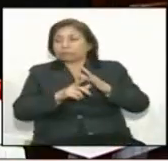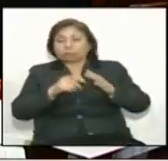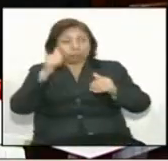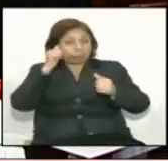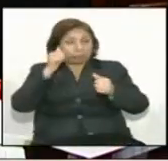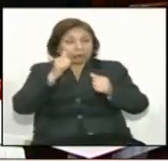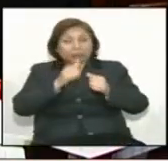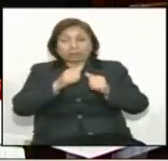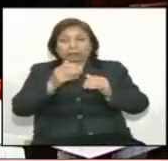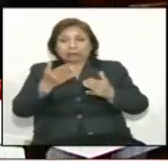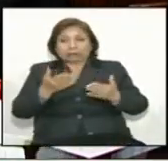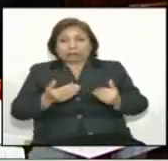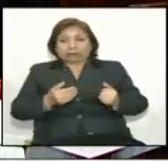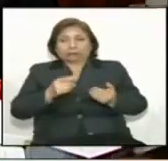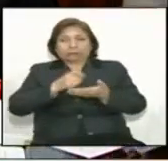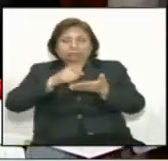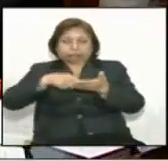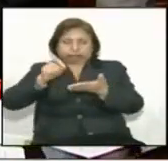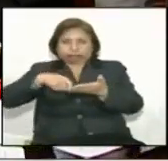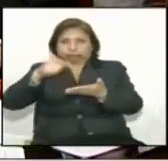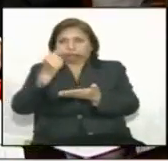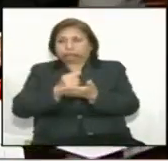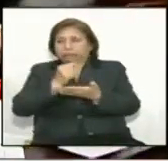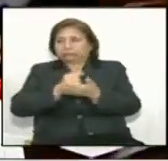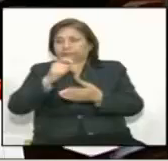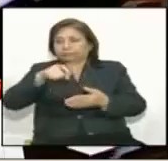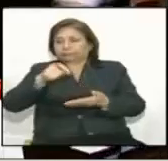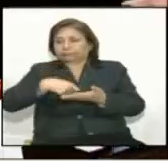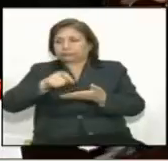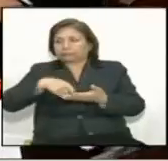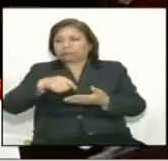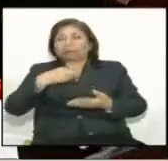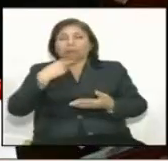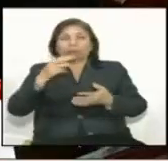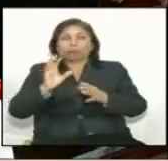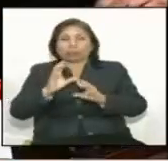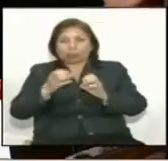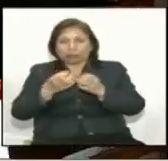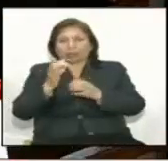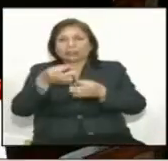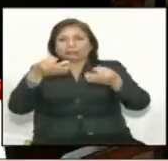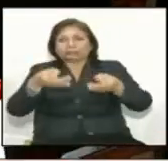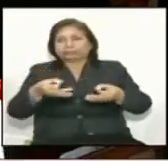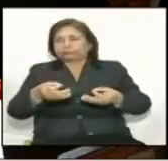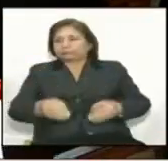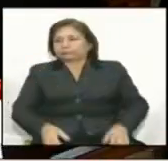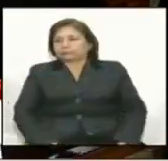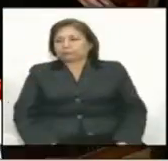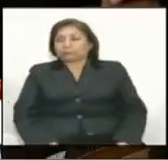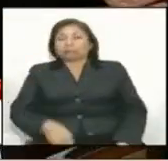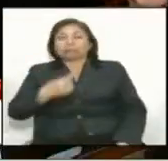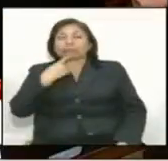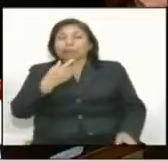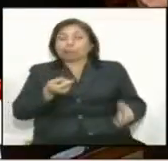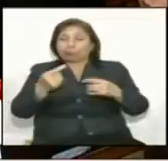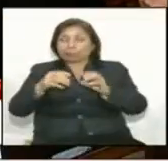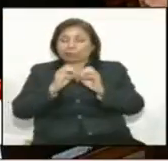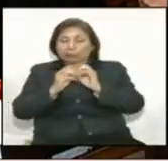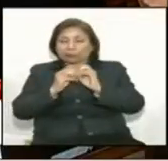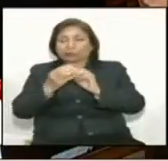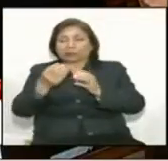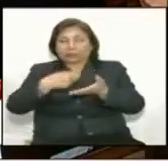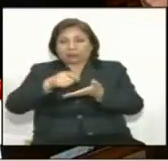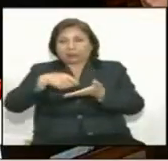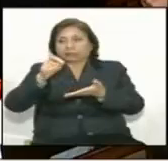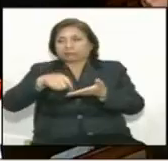sobre un tema que ayer llamó la atención, una especie de condicionamiento, para que S. Agastis siga en la lista de Rocío